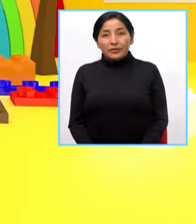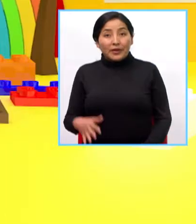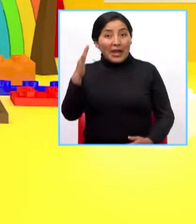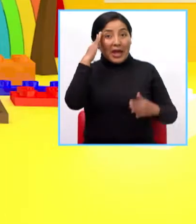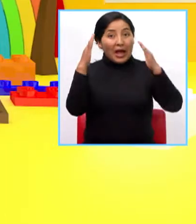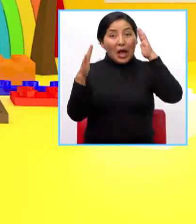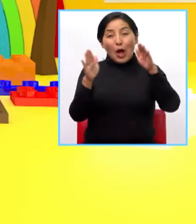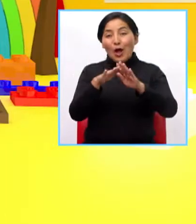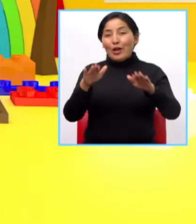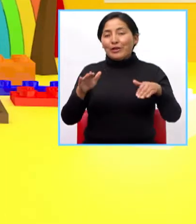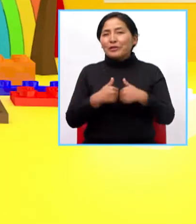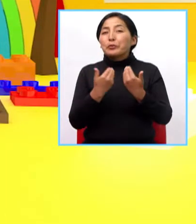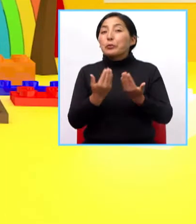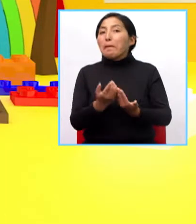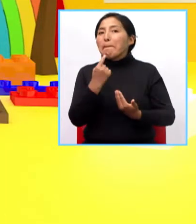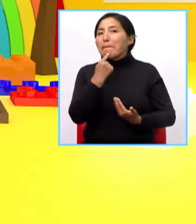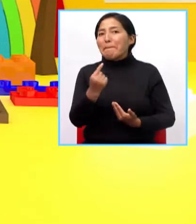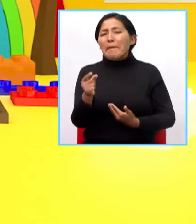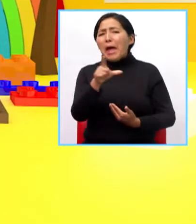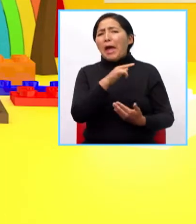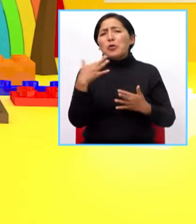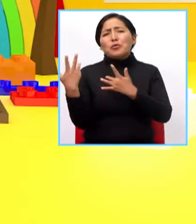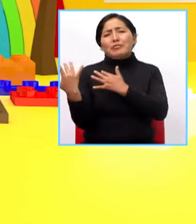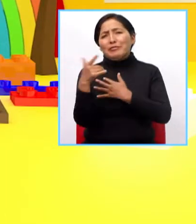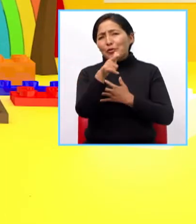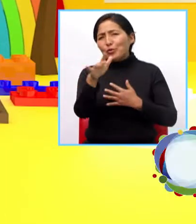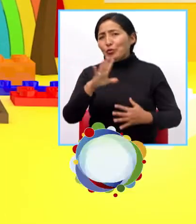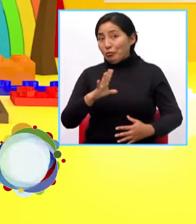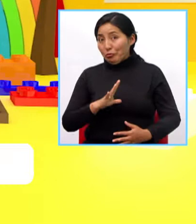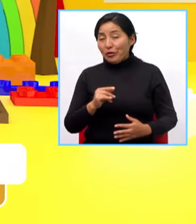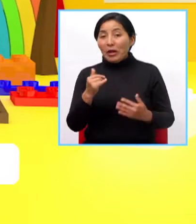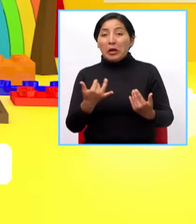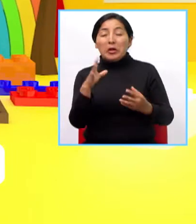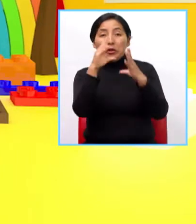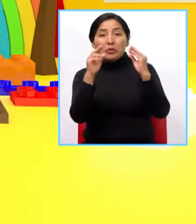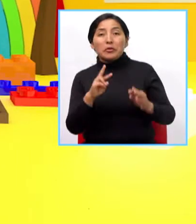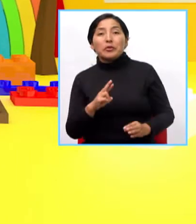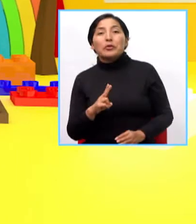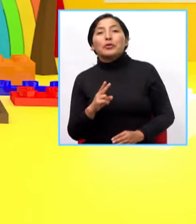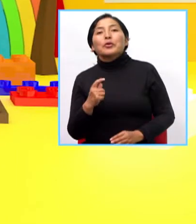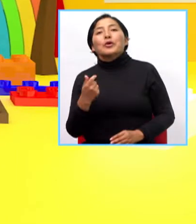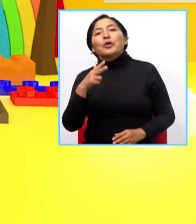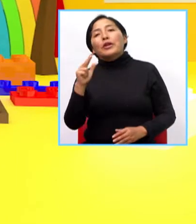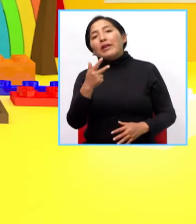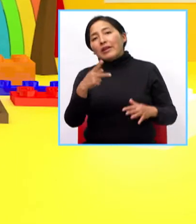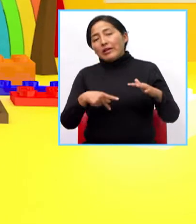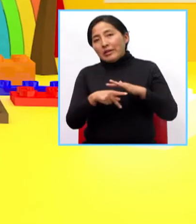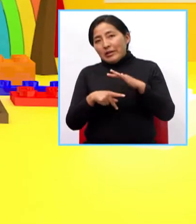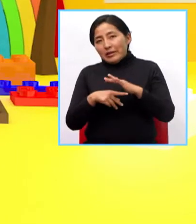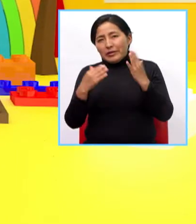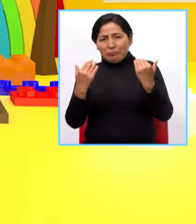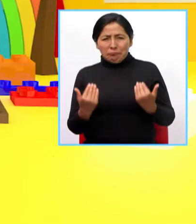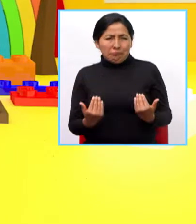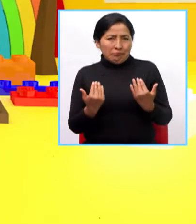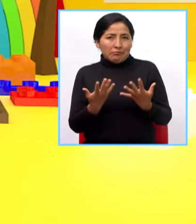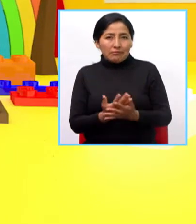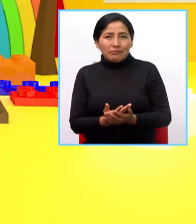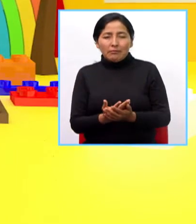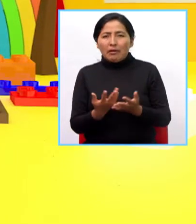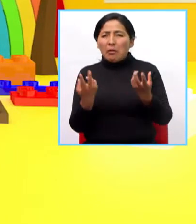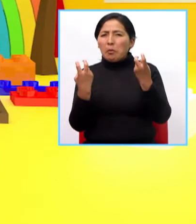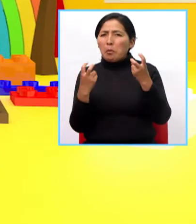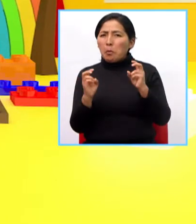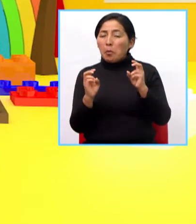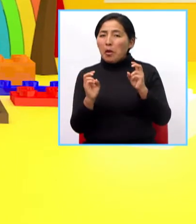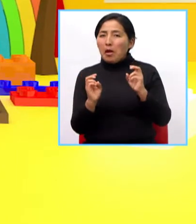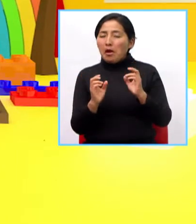Hola niños, ¿cómo están? Espero que muy bien, soy la profesora Ruth y estamos en el tercero de primaria El día de hoy vamos